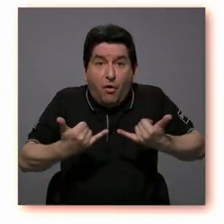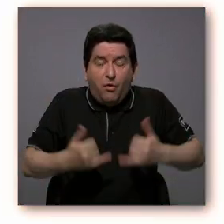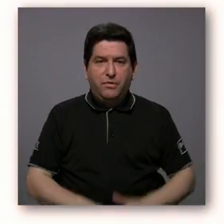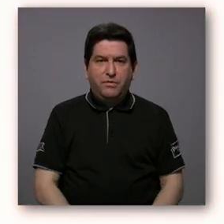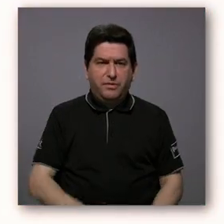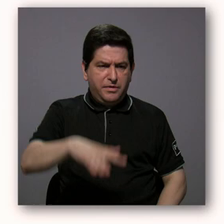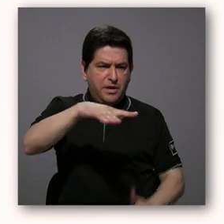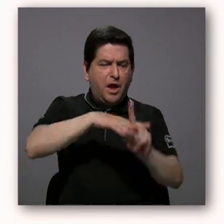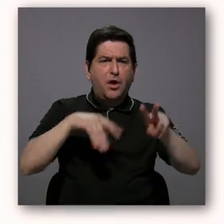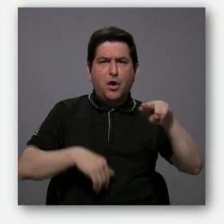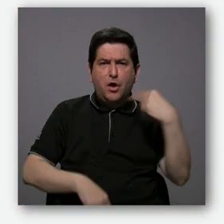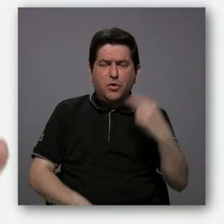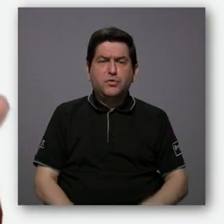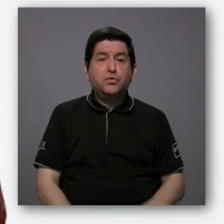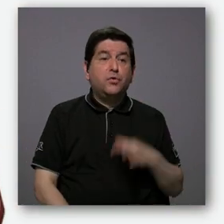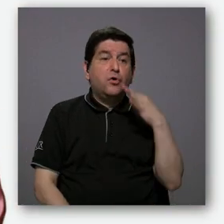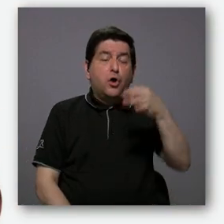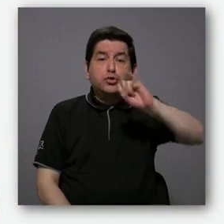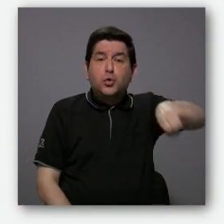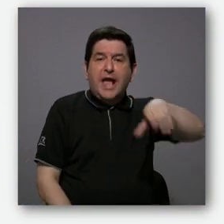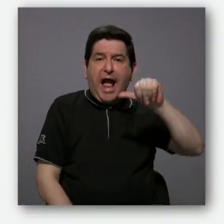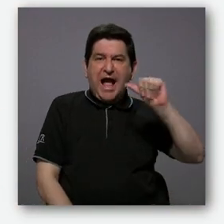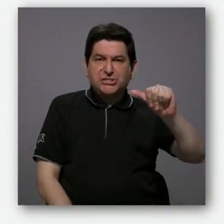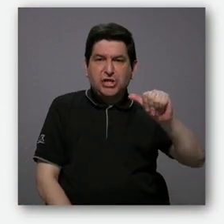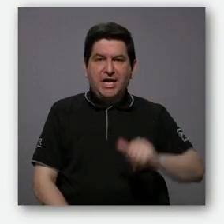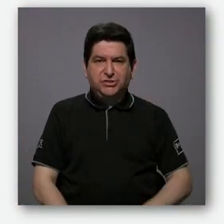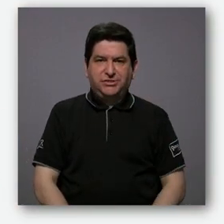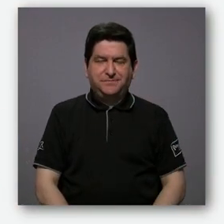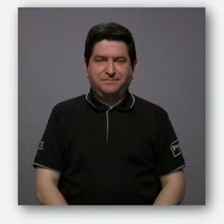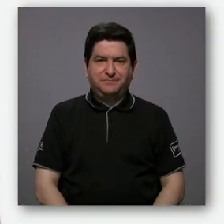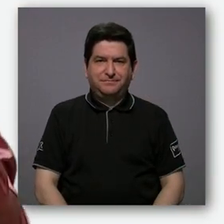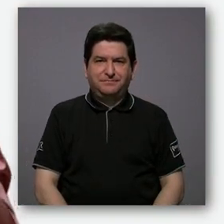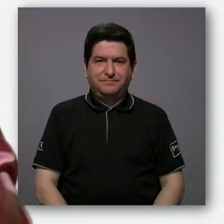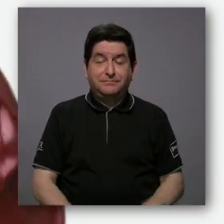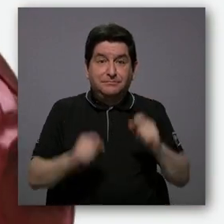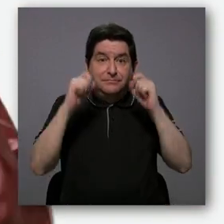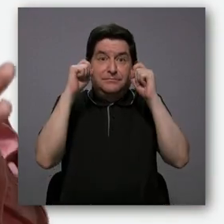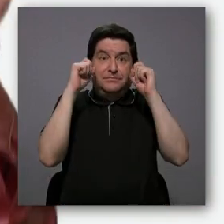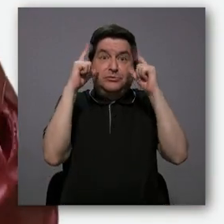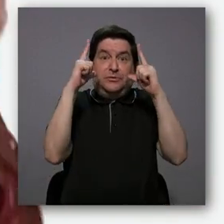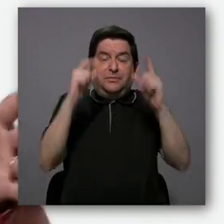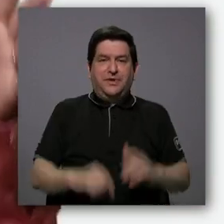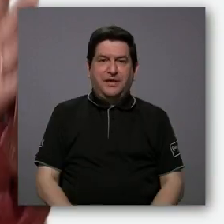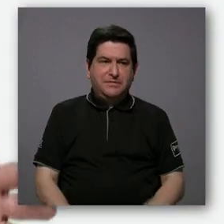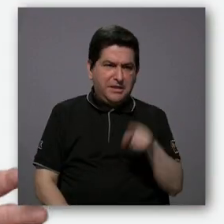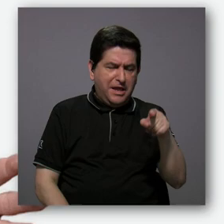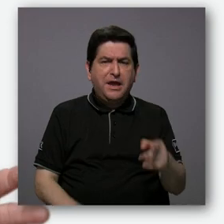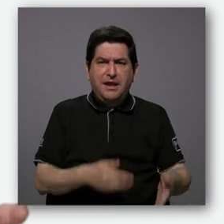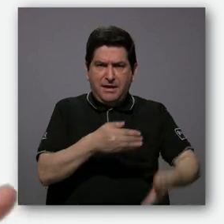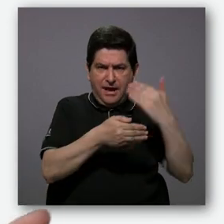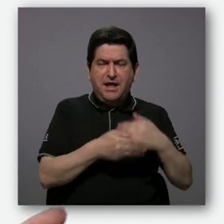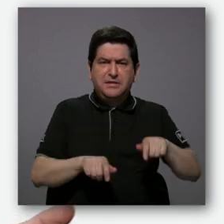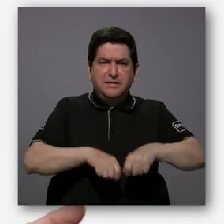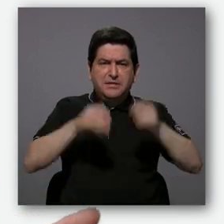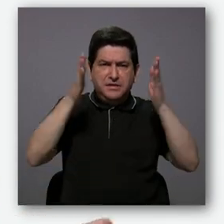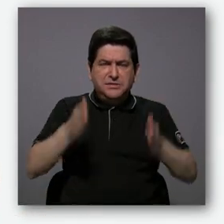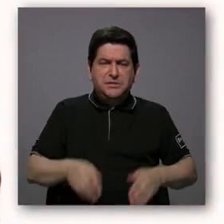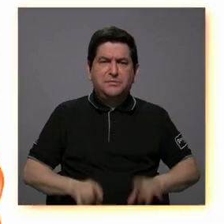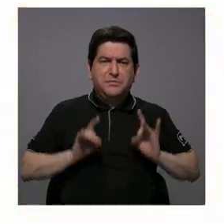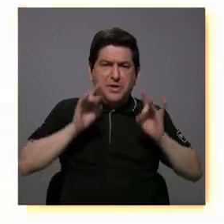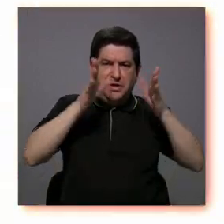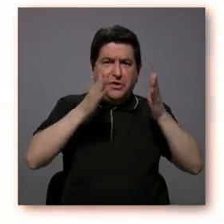que sale en las noticias sobre el futuro de Julian Assange, sorprende cómo pasó de ser el periodista